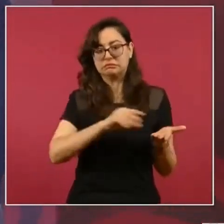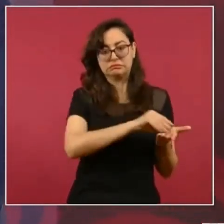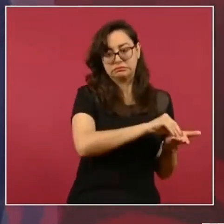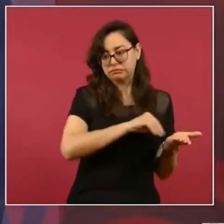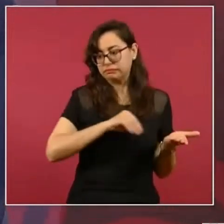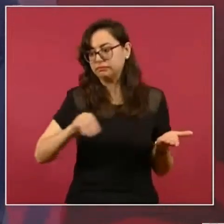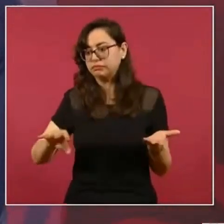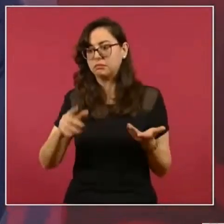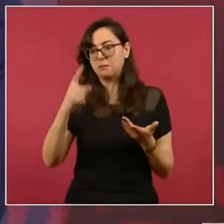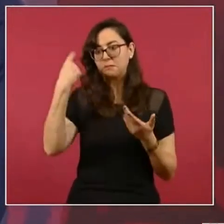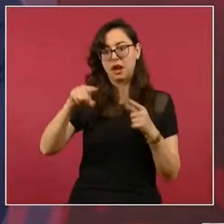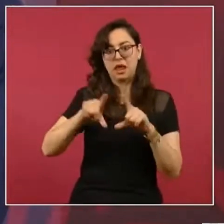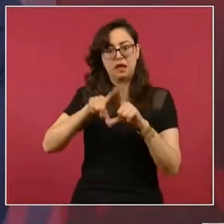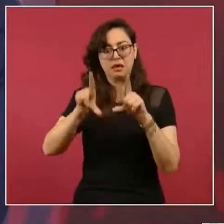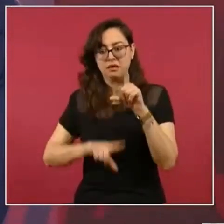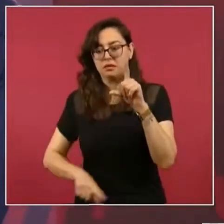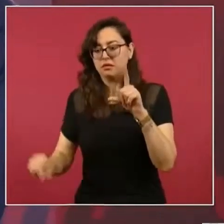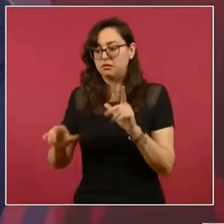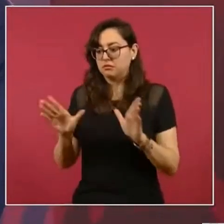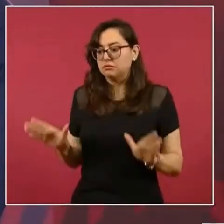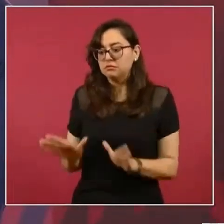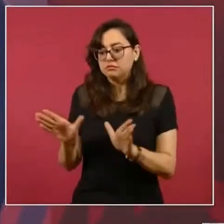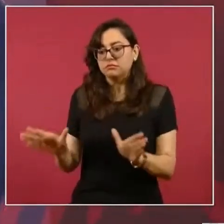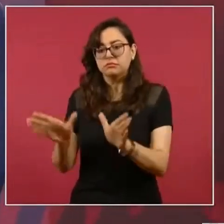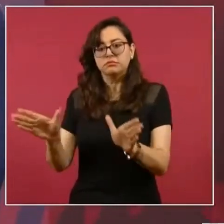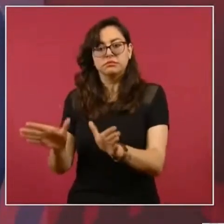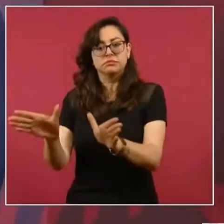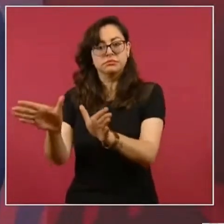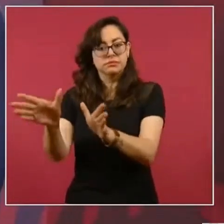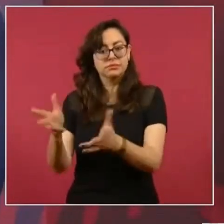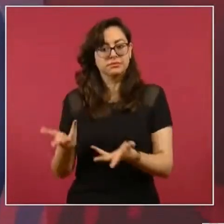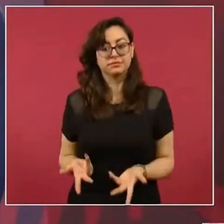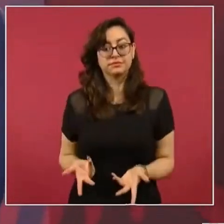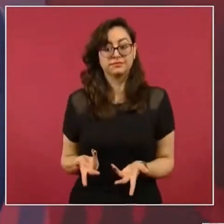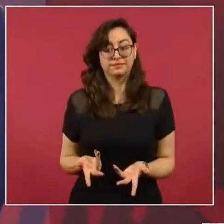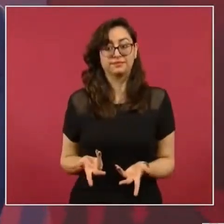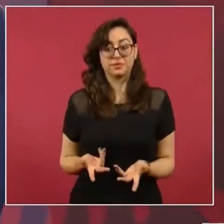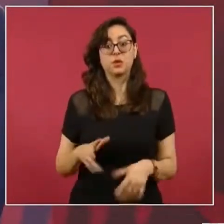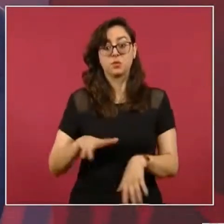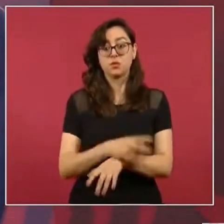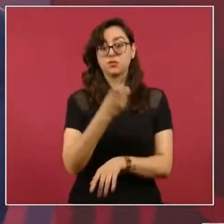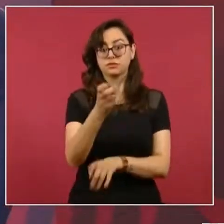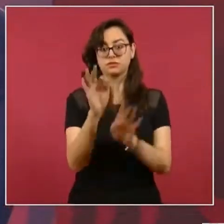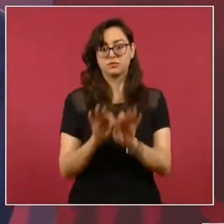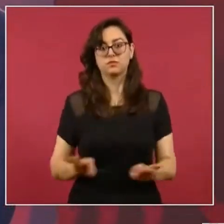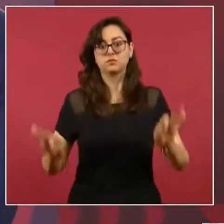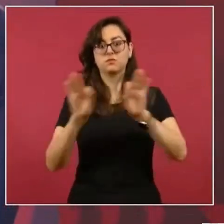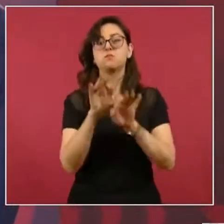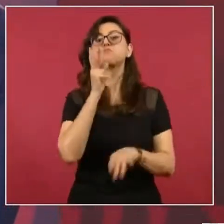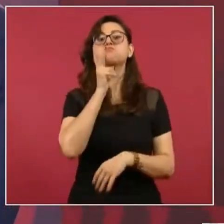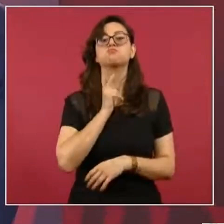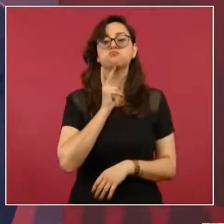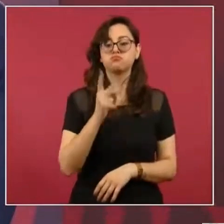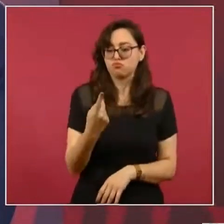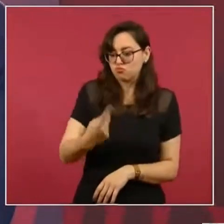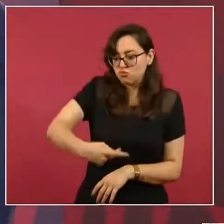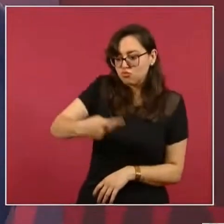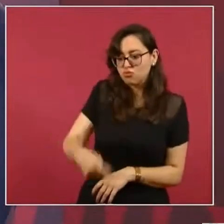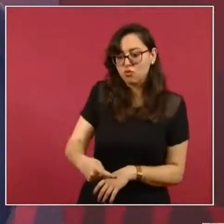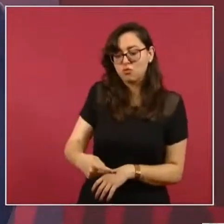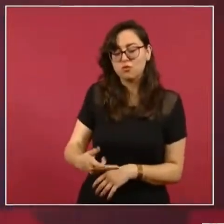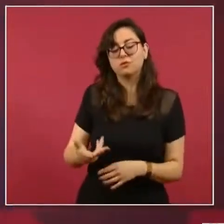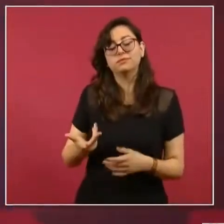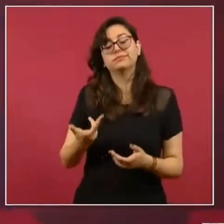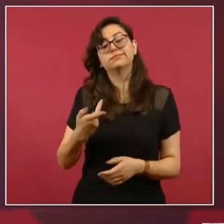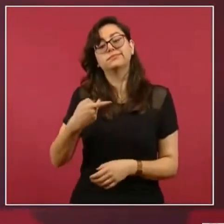decisión histórica importante y, como siempre lo hacen